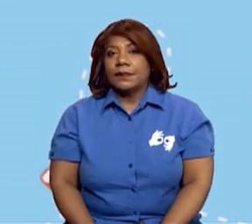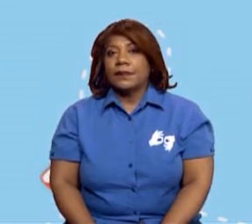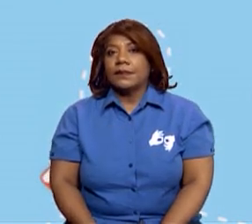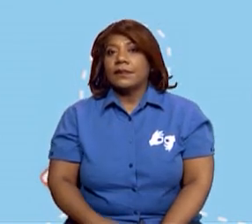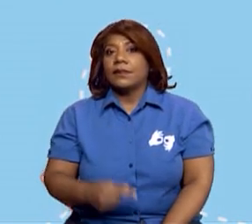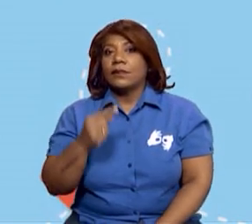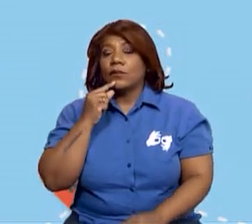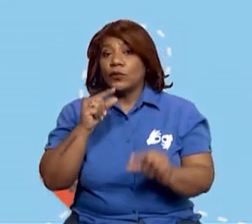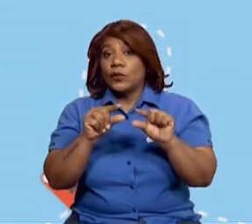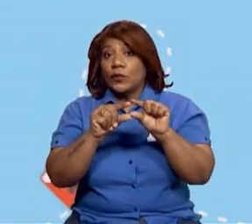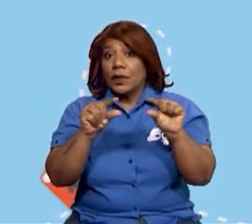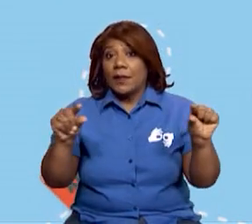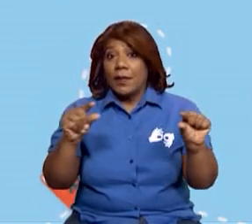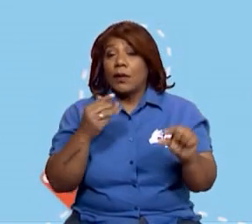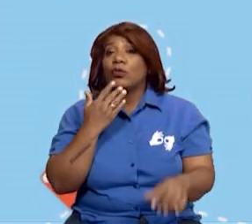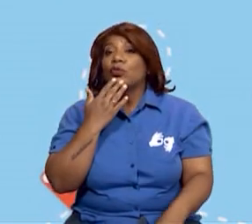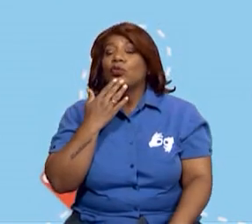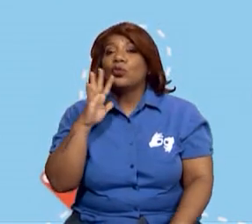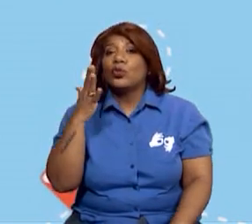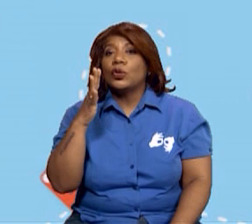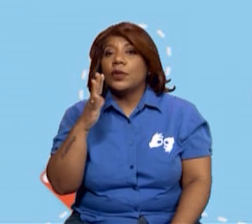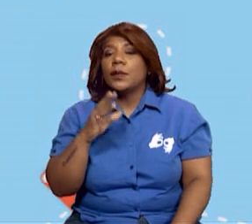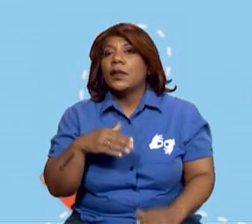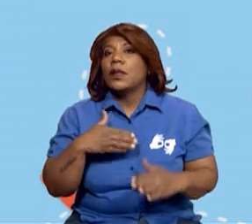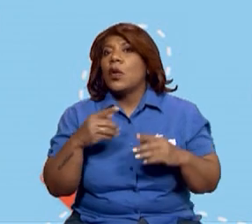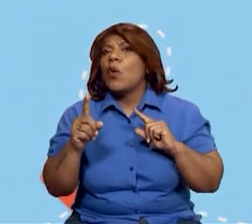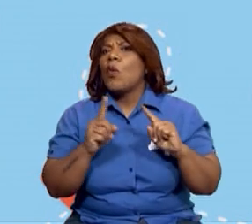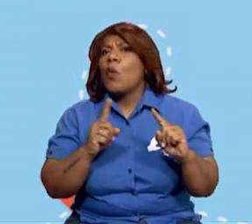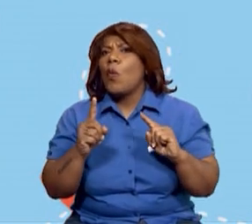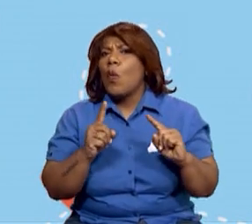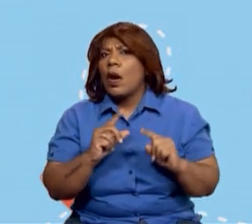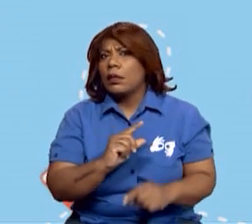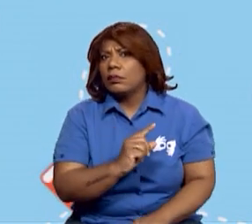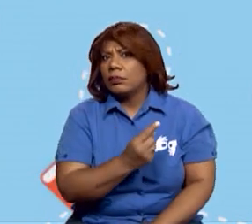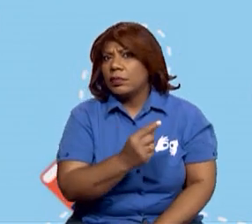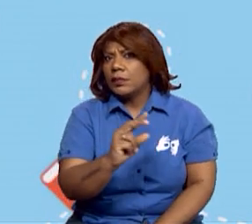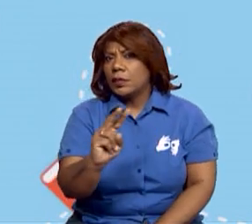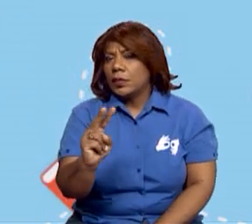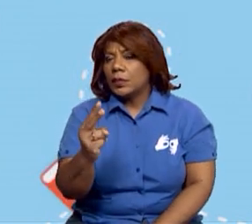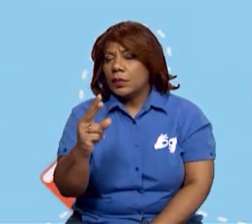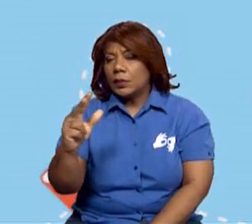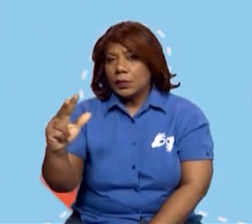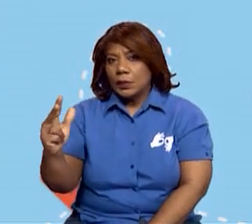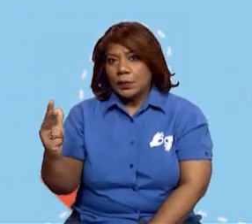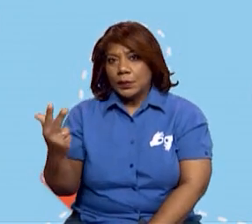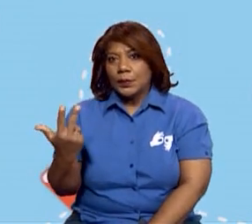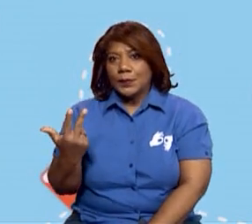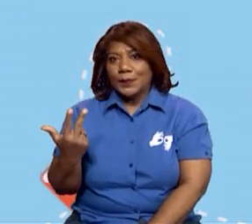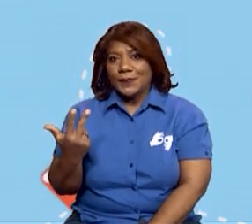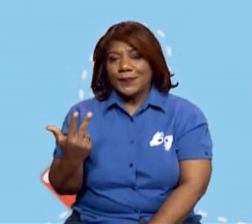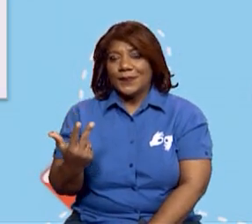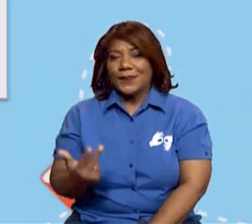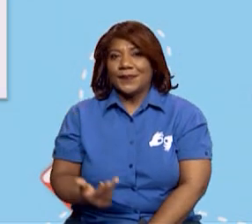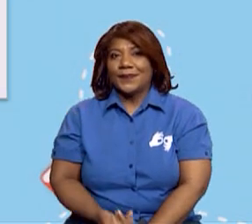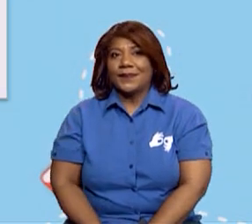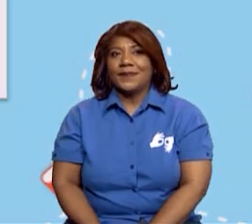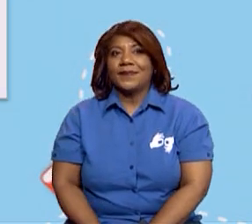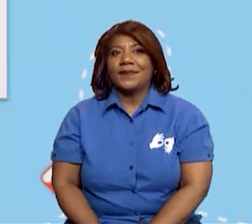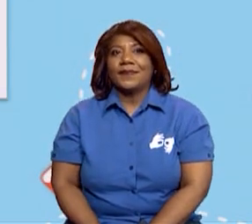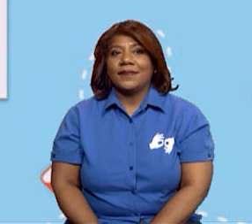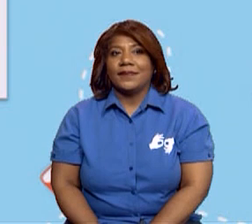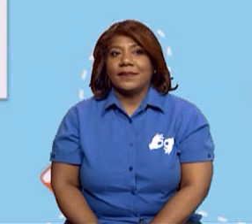vas a poner qué actividad se desarrolla y a cuál actividad pertenece. Si al primario, secundario o terciario.